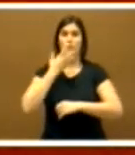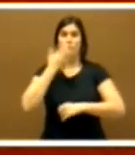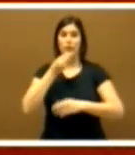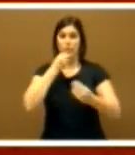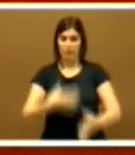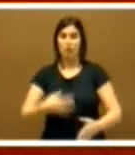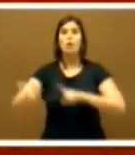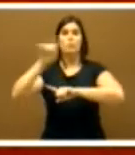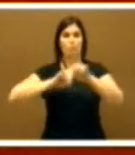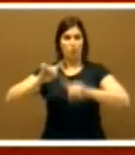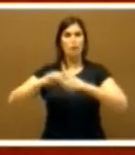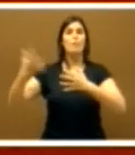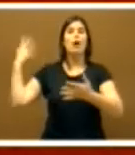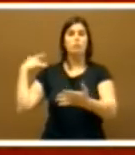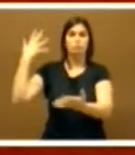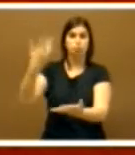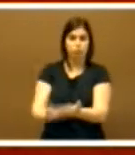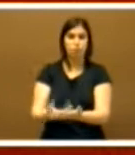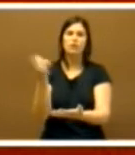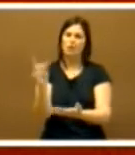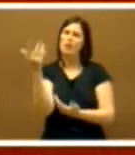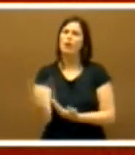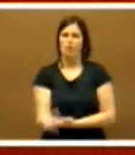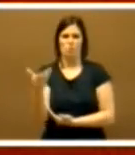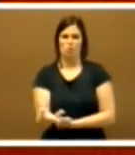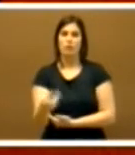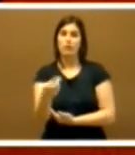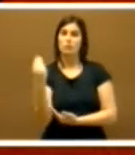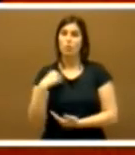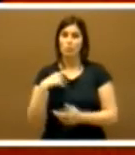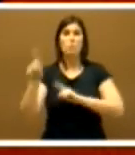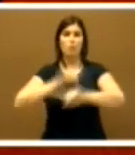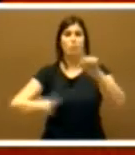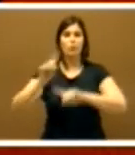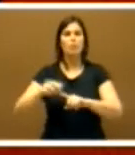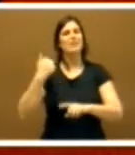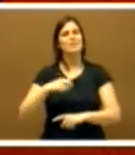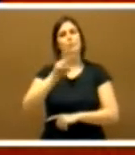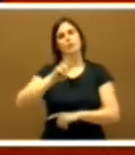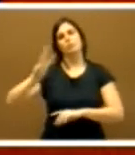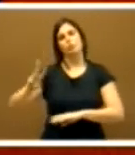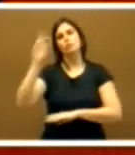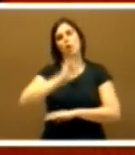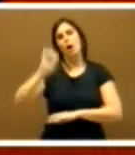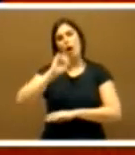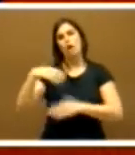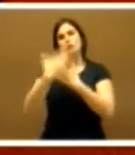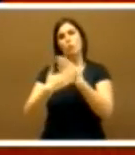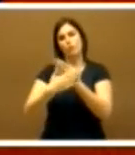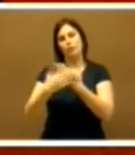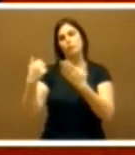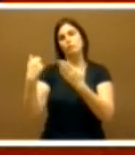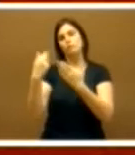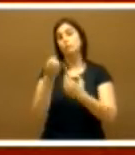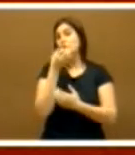históricos y de gran envergadura. Problemas que llevan enraizado durante 28 años de gobierno socialista en nuestra tierra.